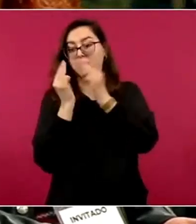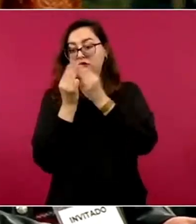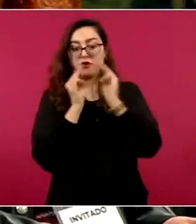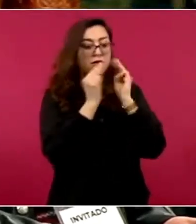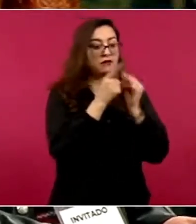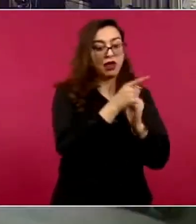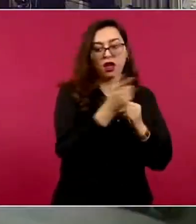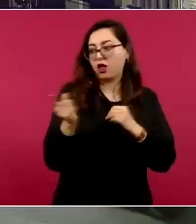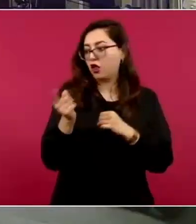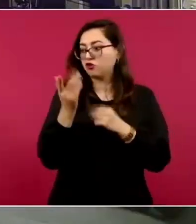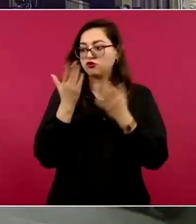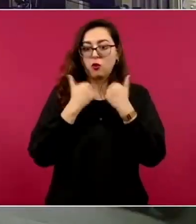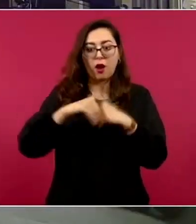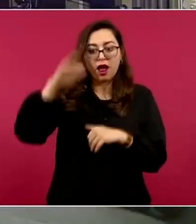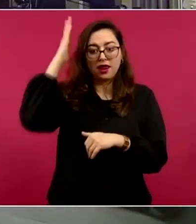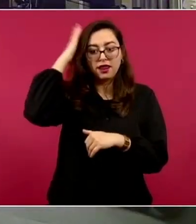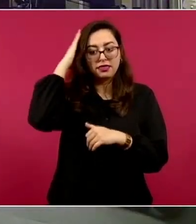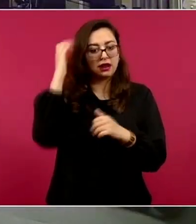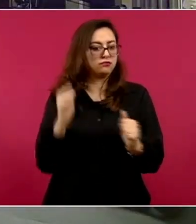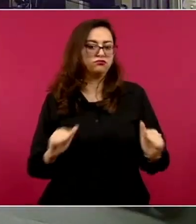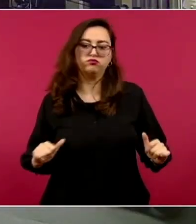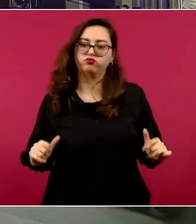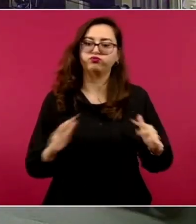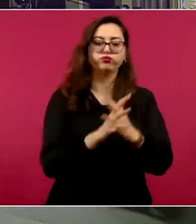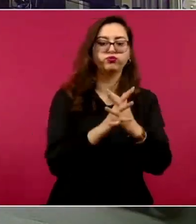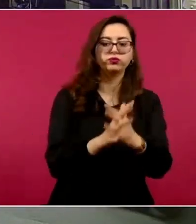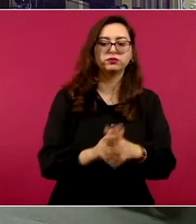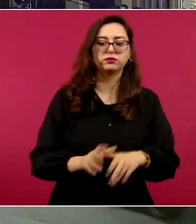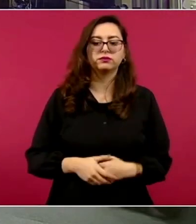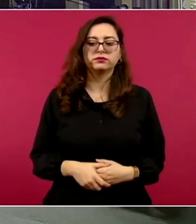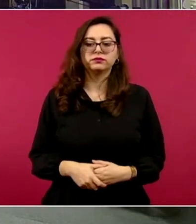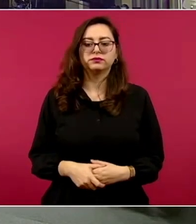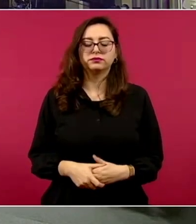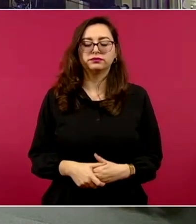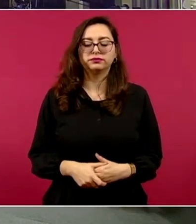de la detención de Ovidio Guzmán. Bueno,